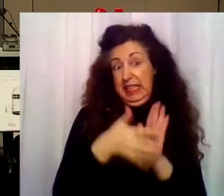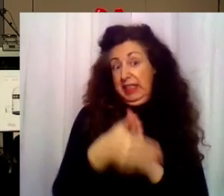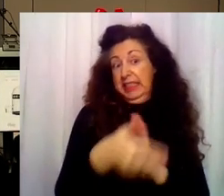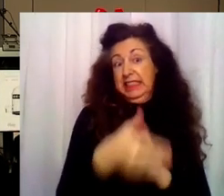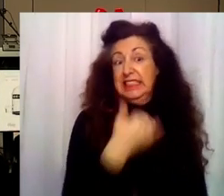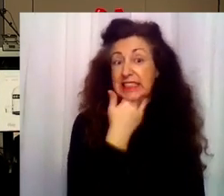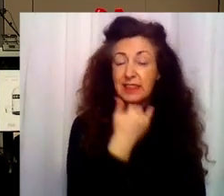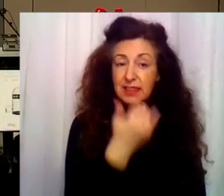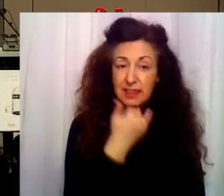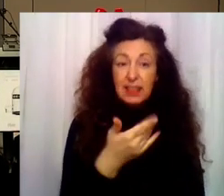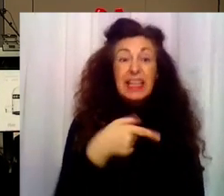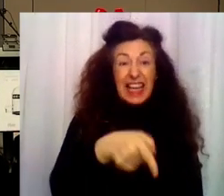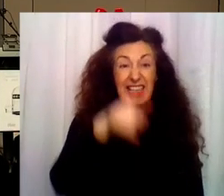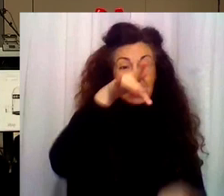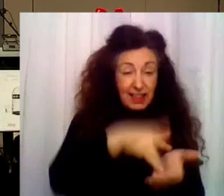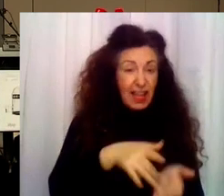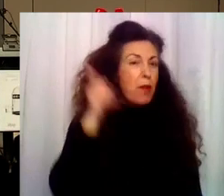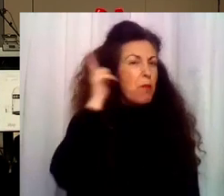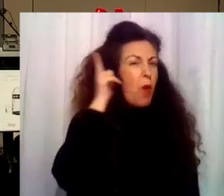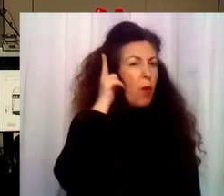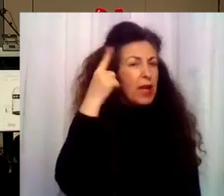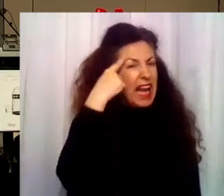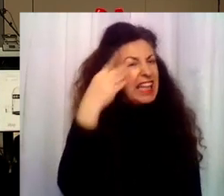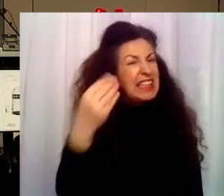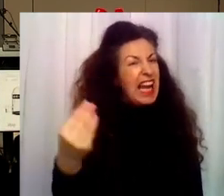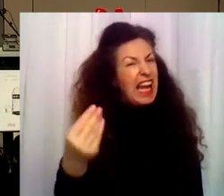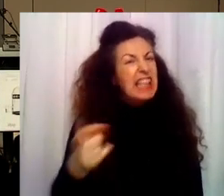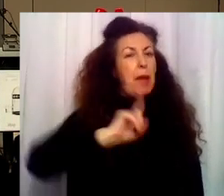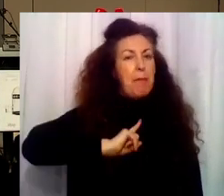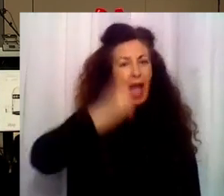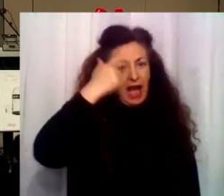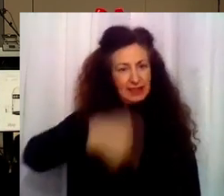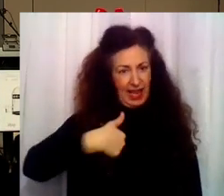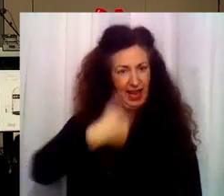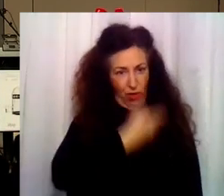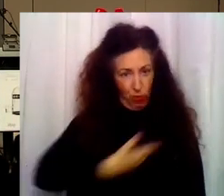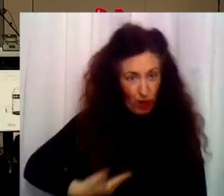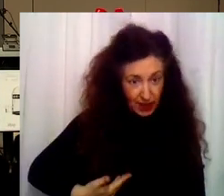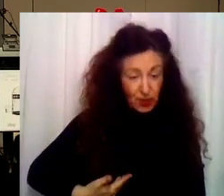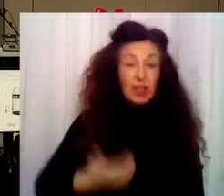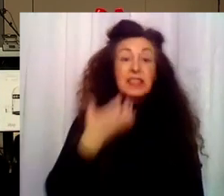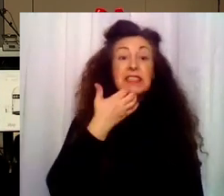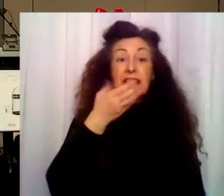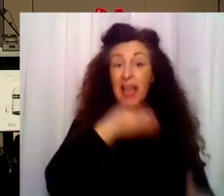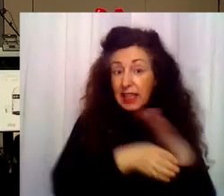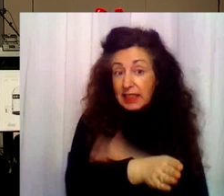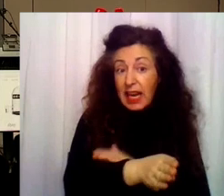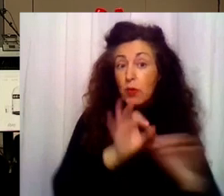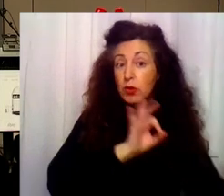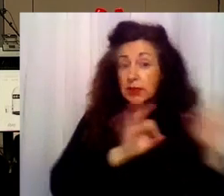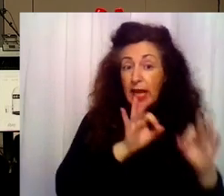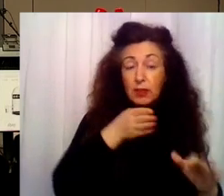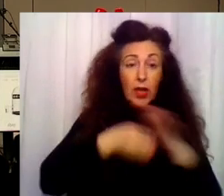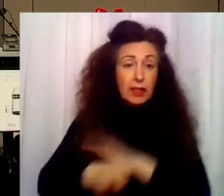inteligentes que sus dueños y de manera autónoma se desconectarán en cuanto entremos a un teatro o a la radio. Esos